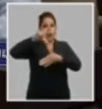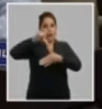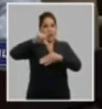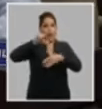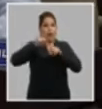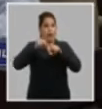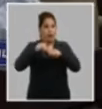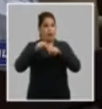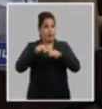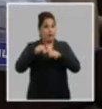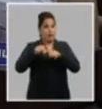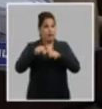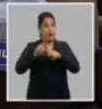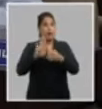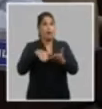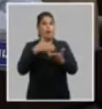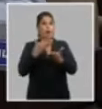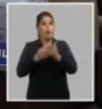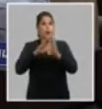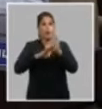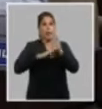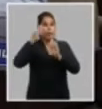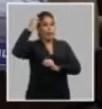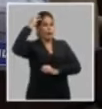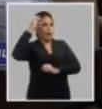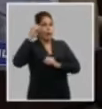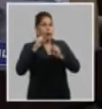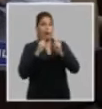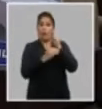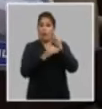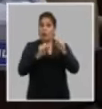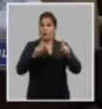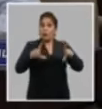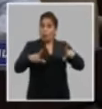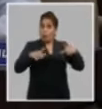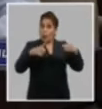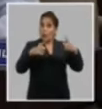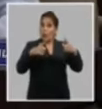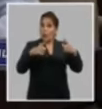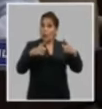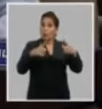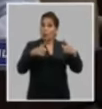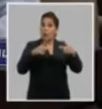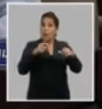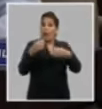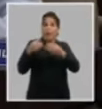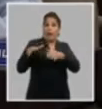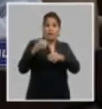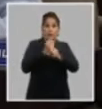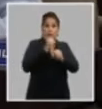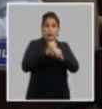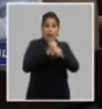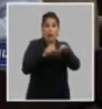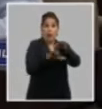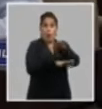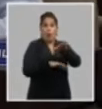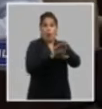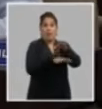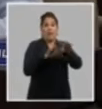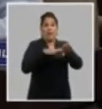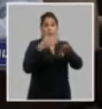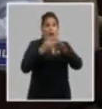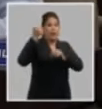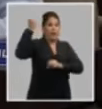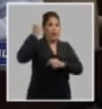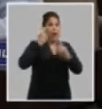que han propuesto un programa de gobierno han llegado al poder lo han cumplido incluso han dejado de trabajar con las bases y